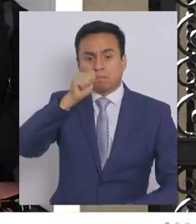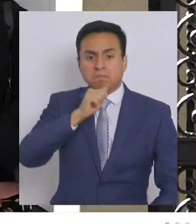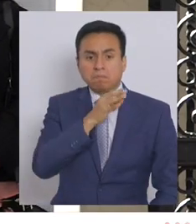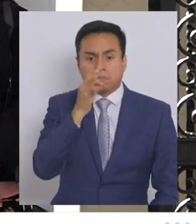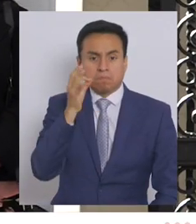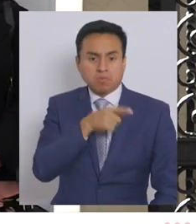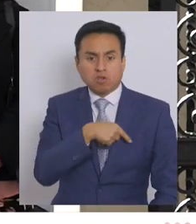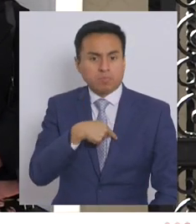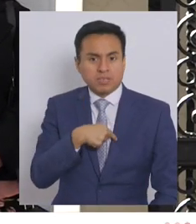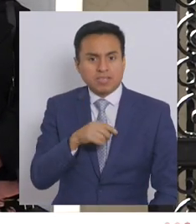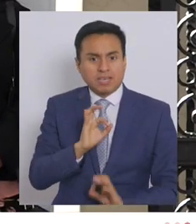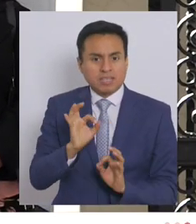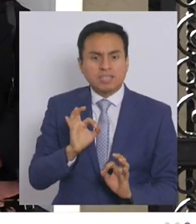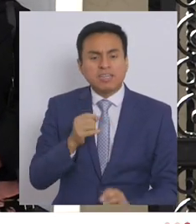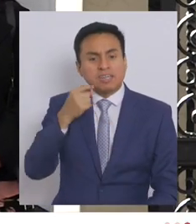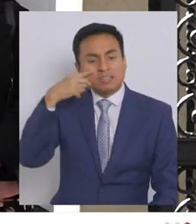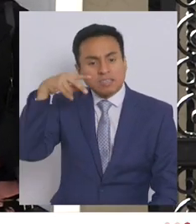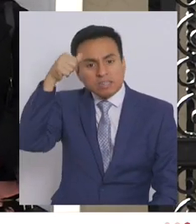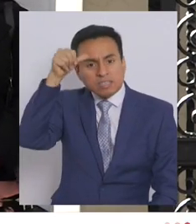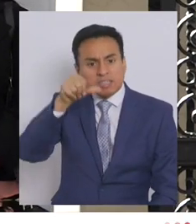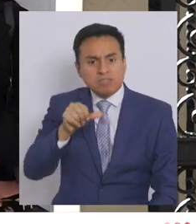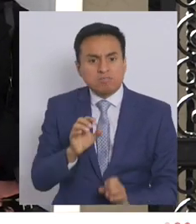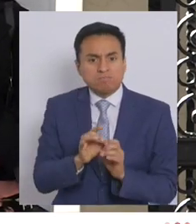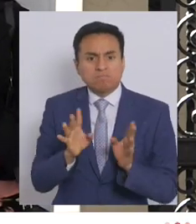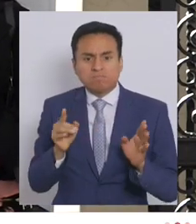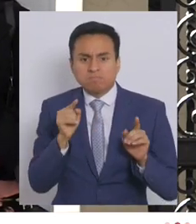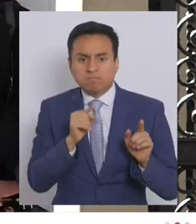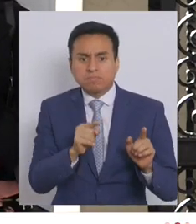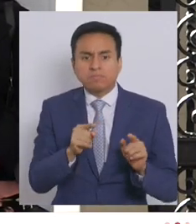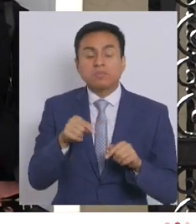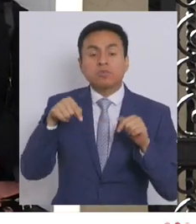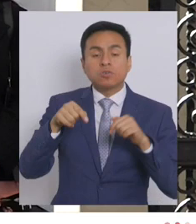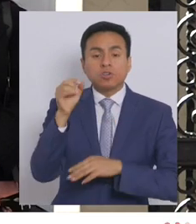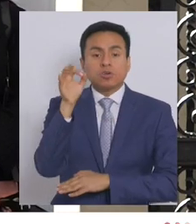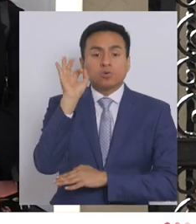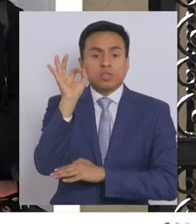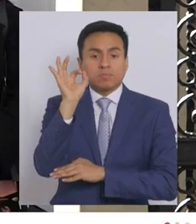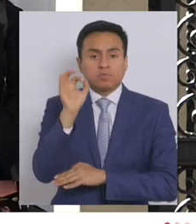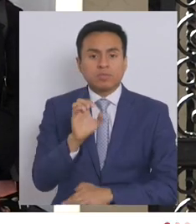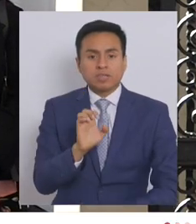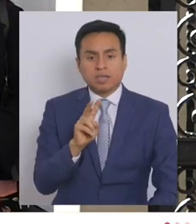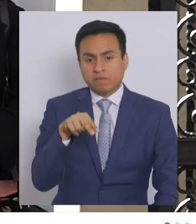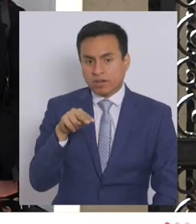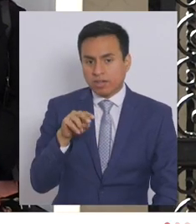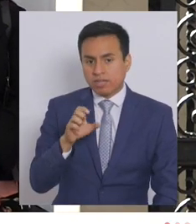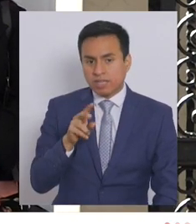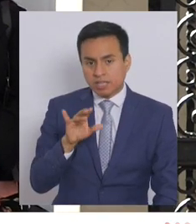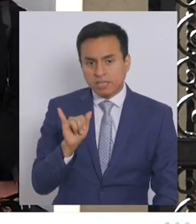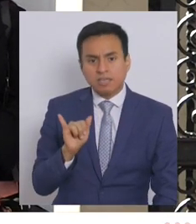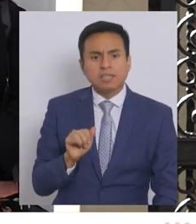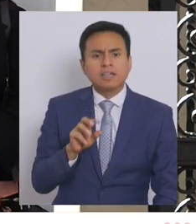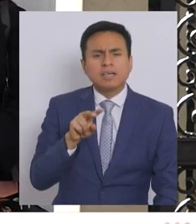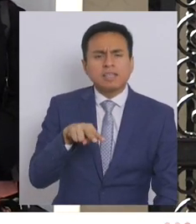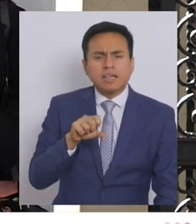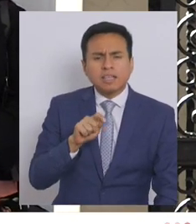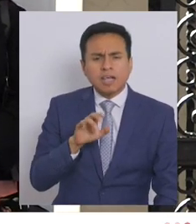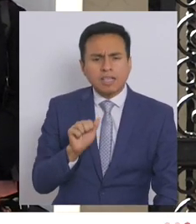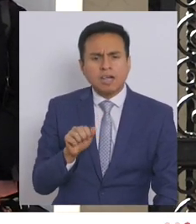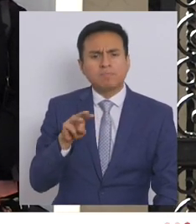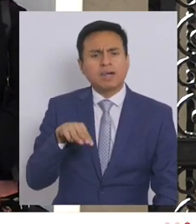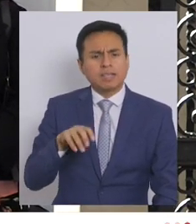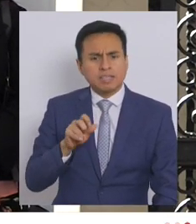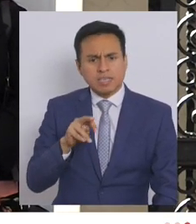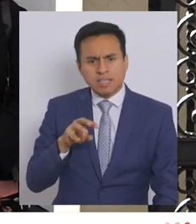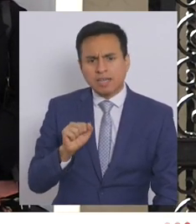y en forma muy impune. Por eso hoy día nos hemos reunido con Evangeli, Natalia, Martina, Daniela,